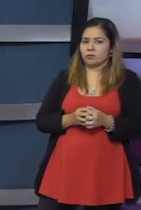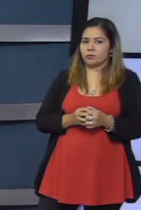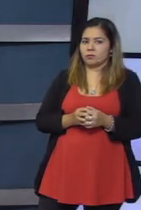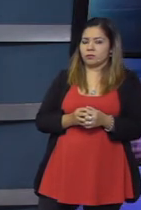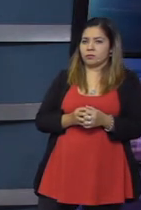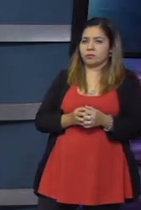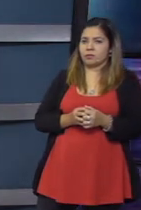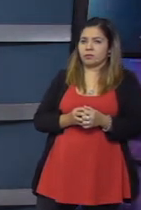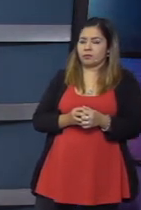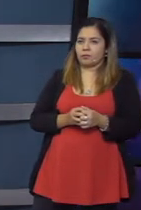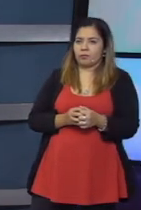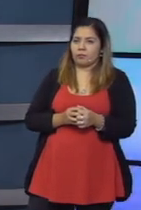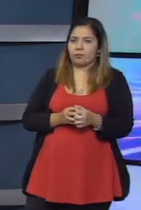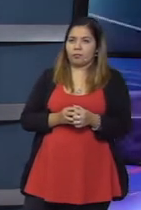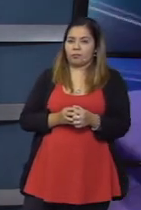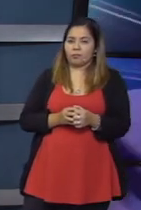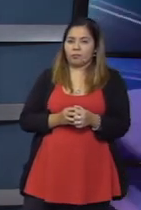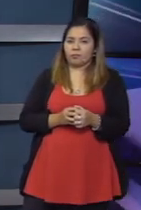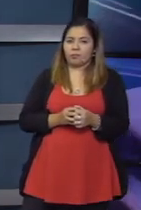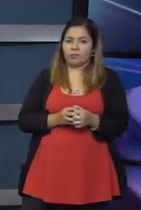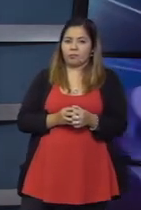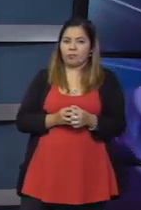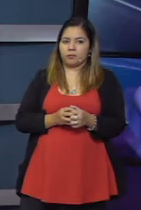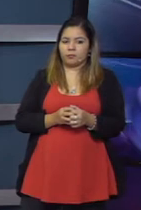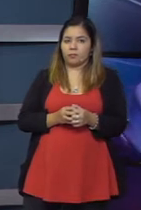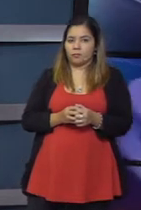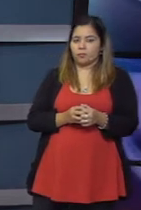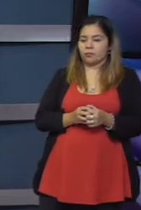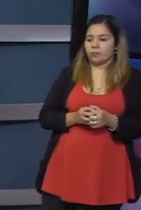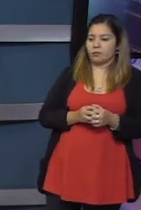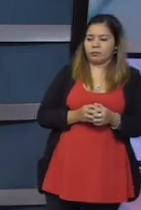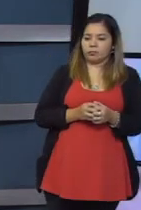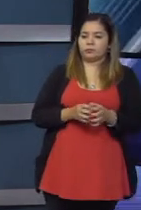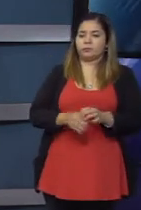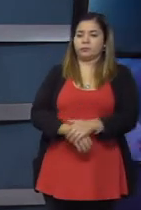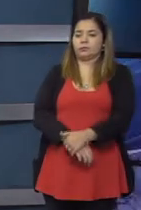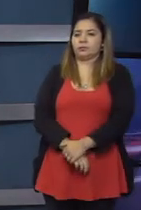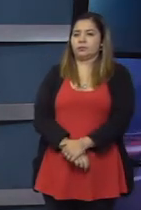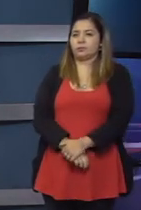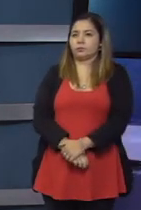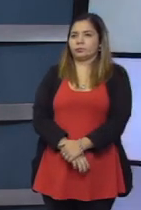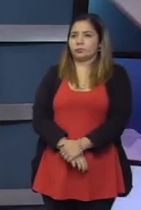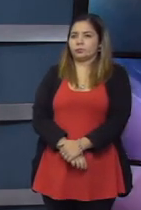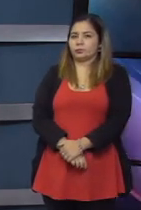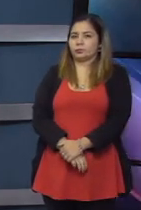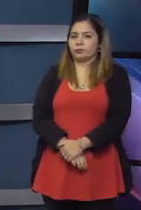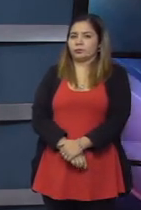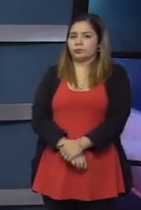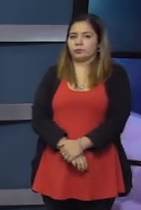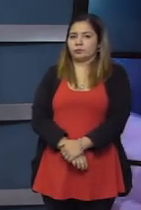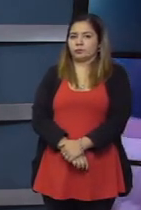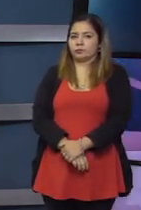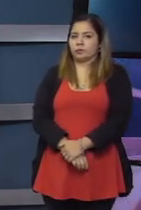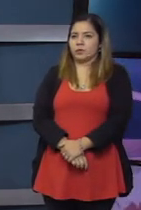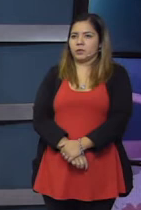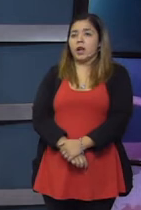sueldos, José Luis. ¿Han tenido algún contacto con las autoridades del EPRE actualmente para que